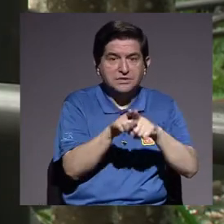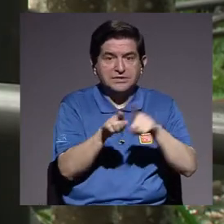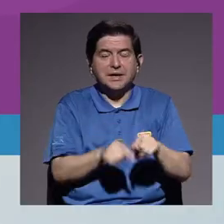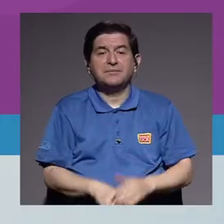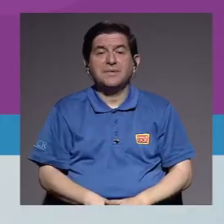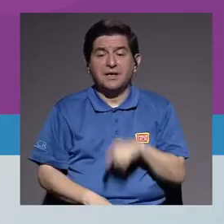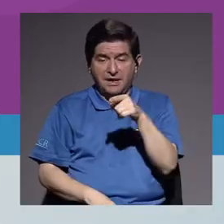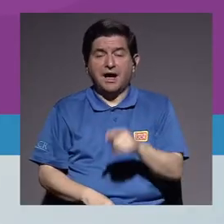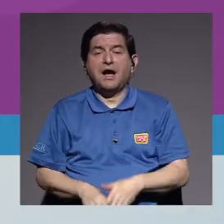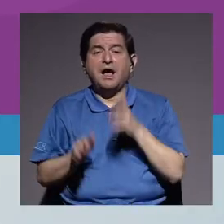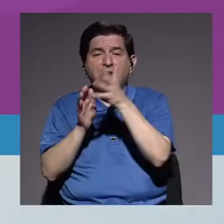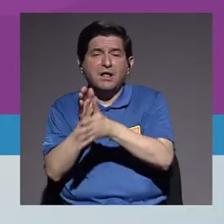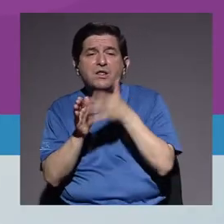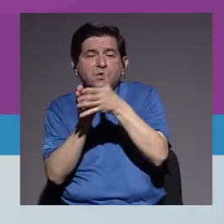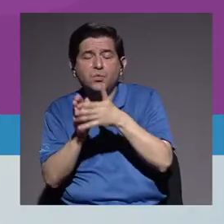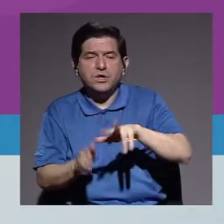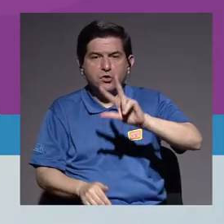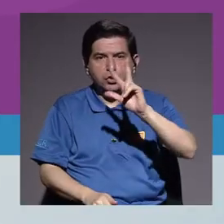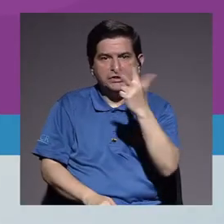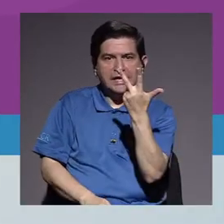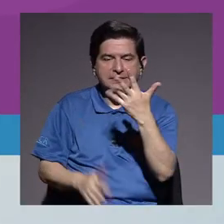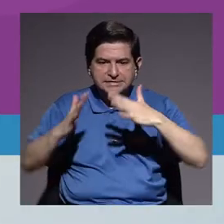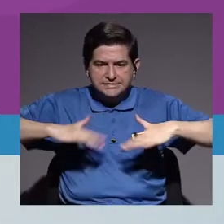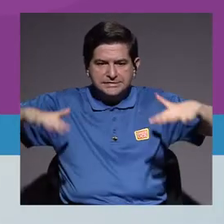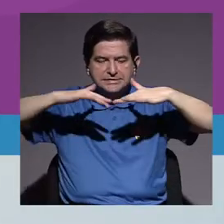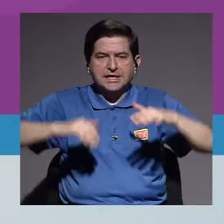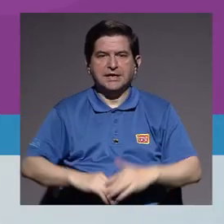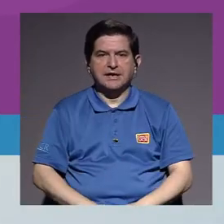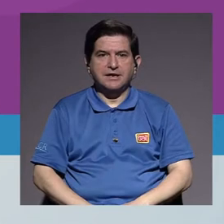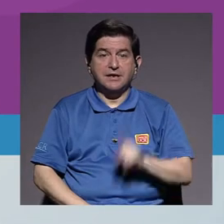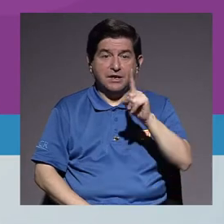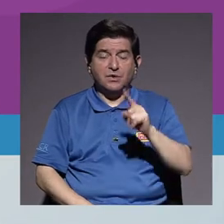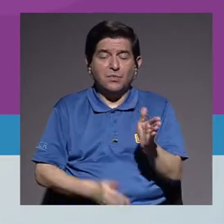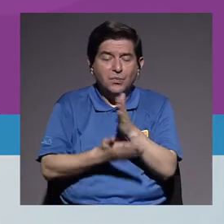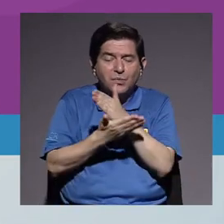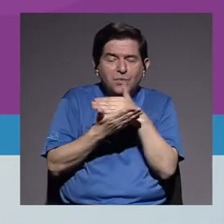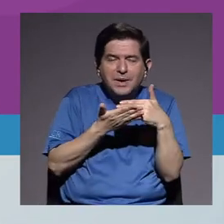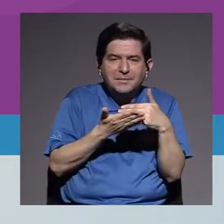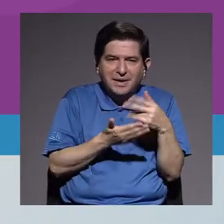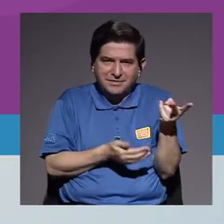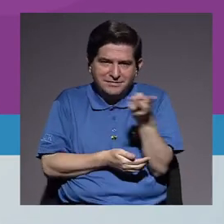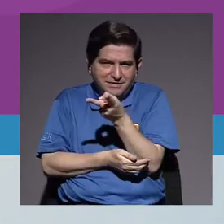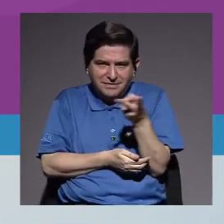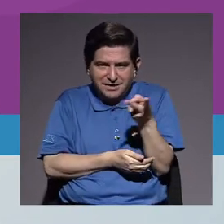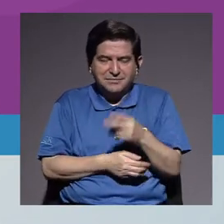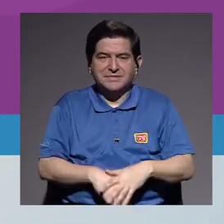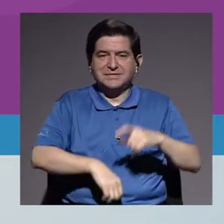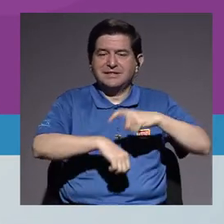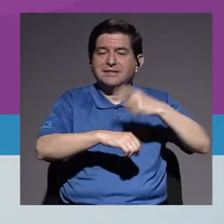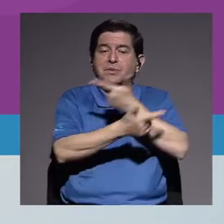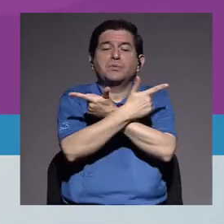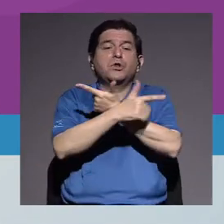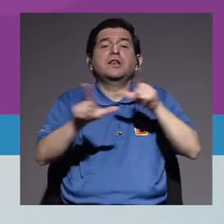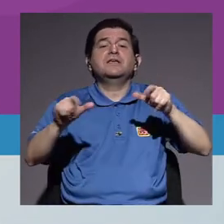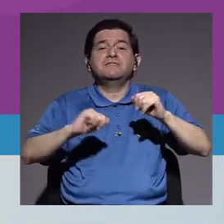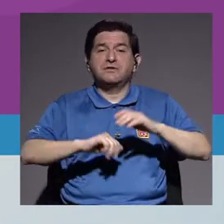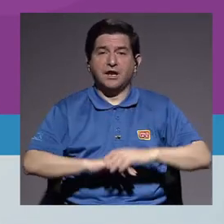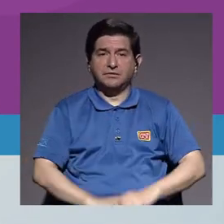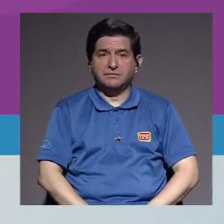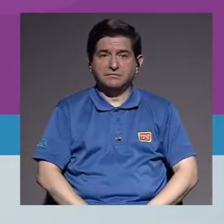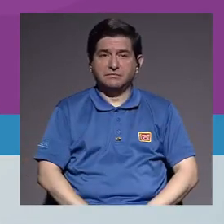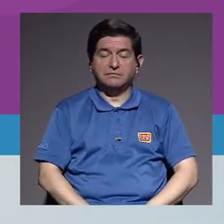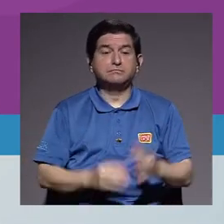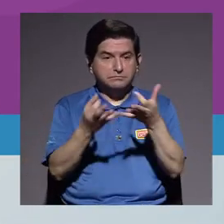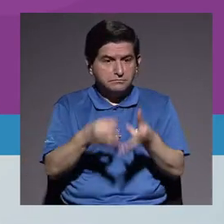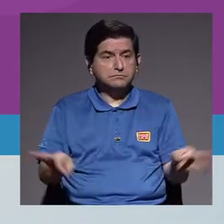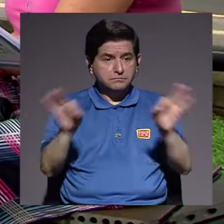reproducción. Y finalmente hay una tercera esfera que es un excedente, un residuo de estas dos, que es el tiempo libre. Y esto es